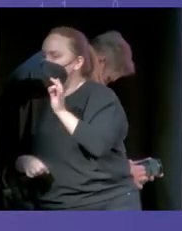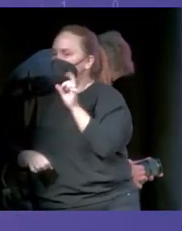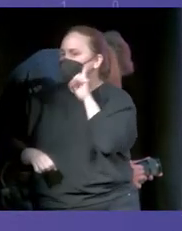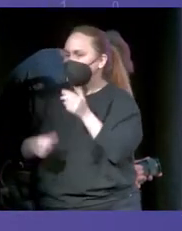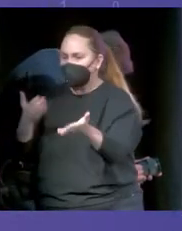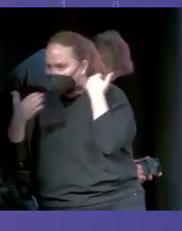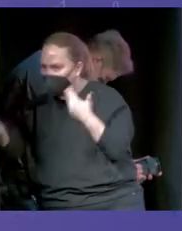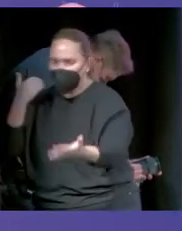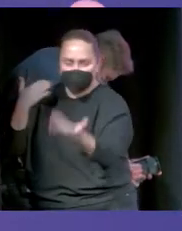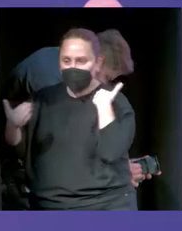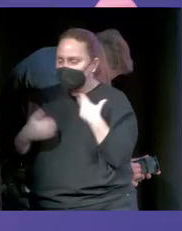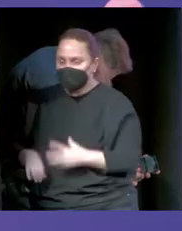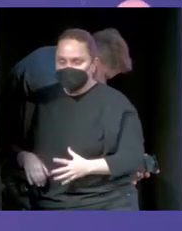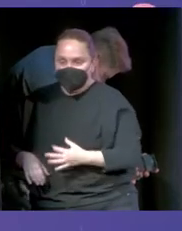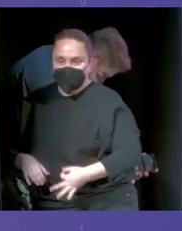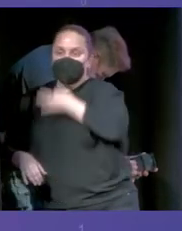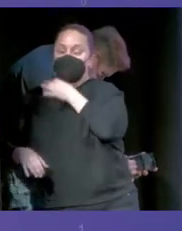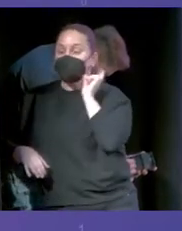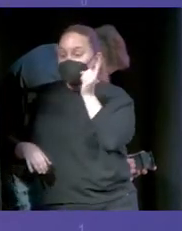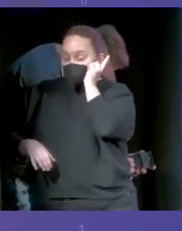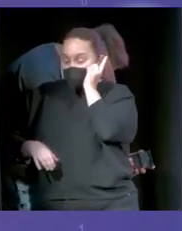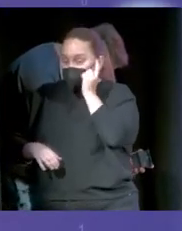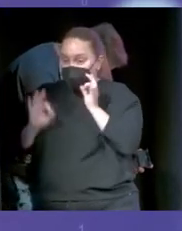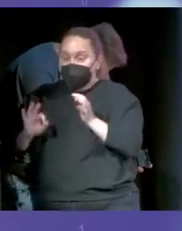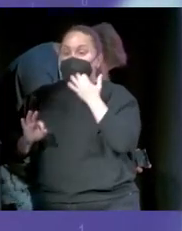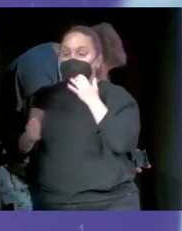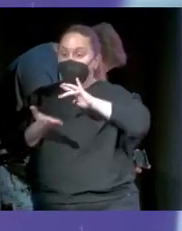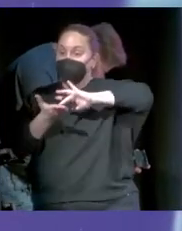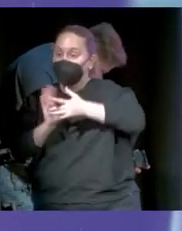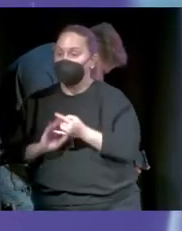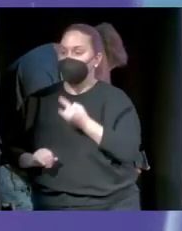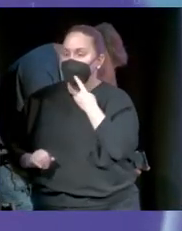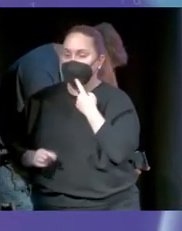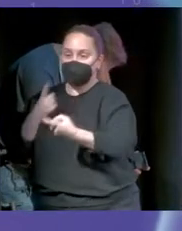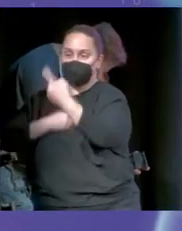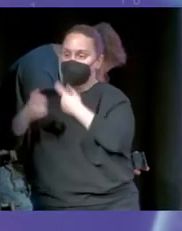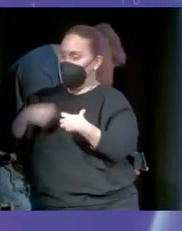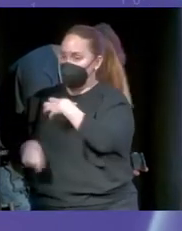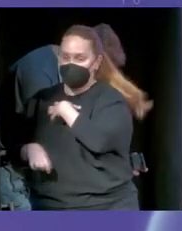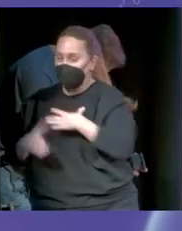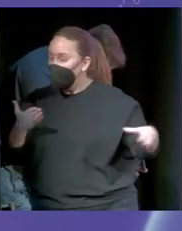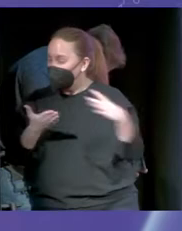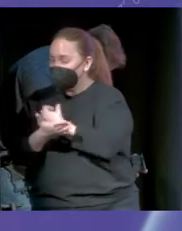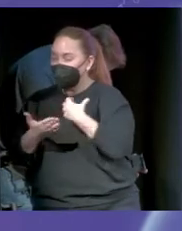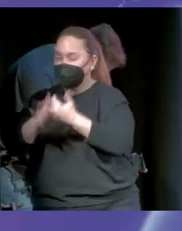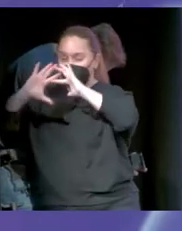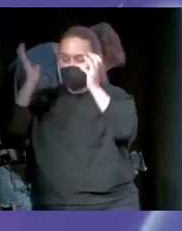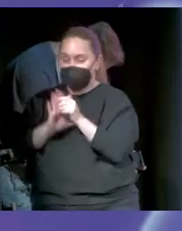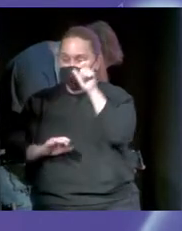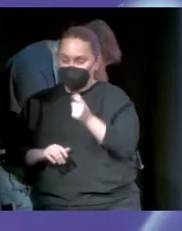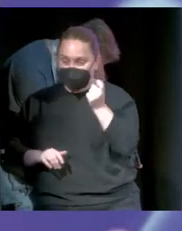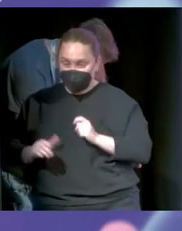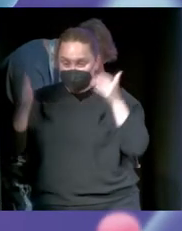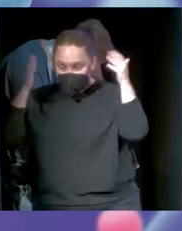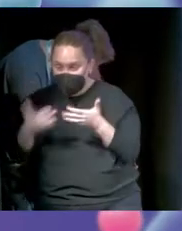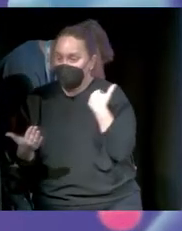defendernos era un móvil físico. Si se acababa sin batería no nos podíais mandar consultas. No éramos nosotros, todos los verificadores del mundo se encontraban